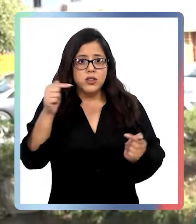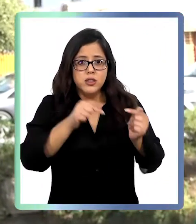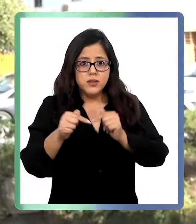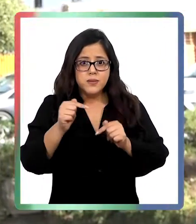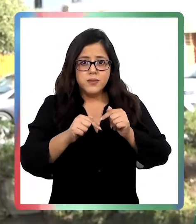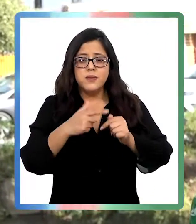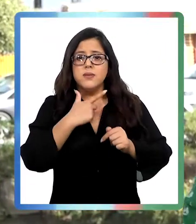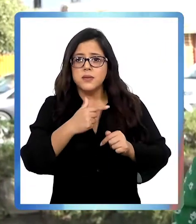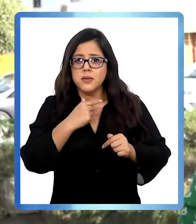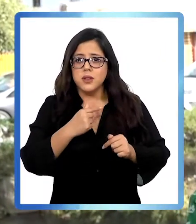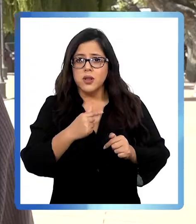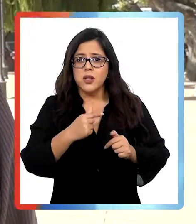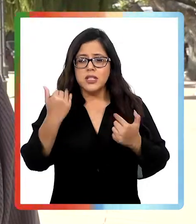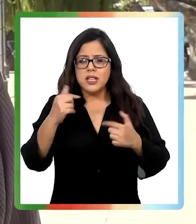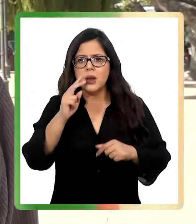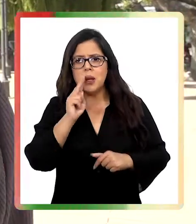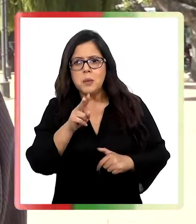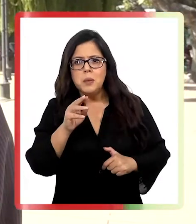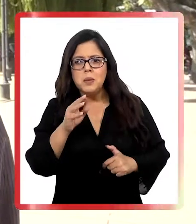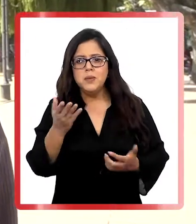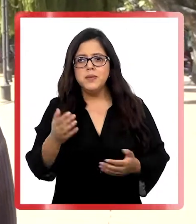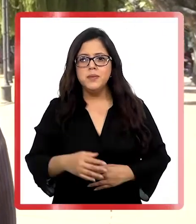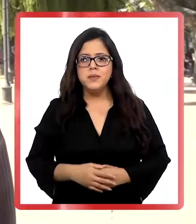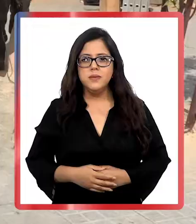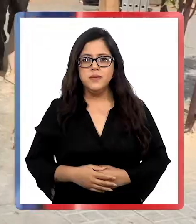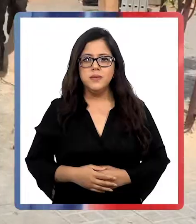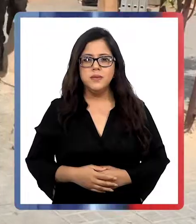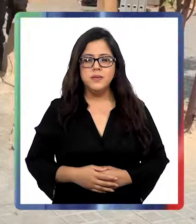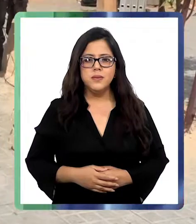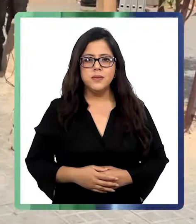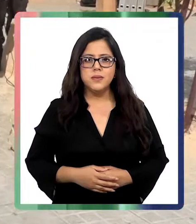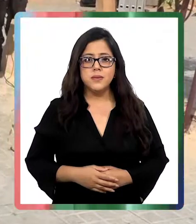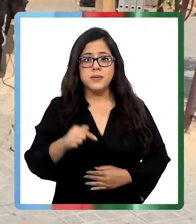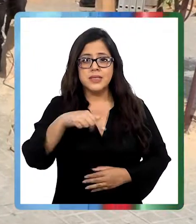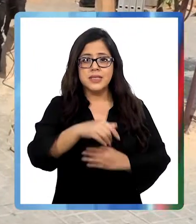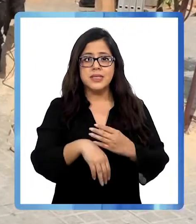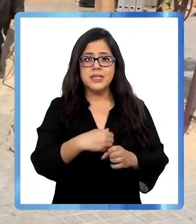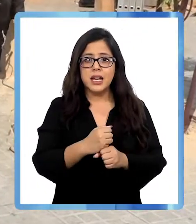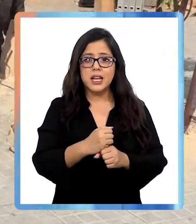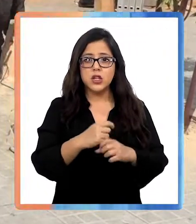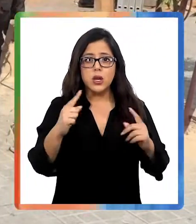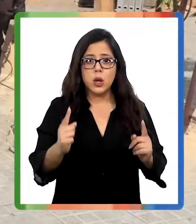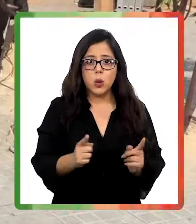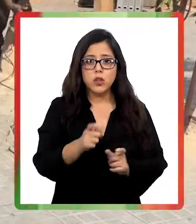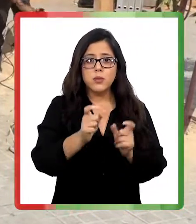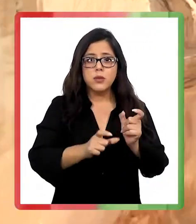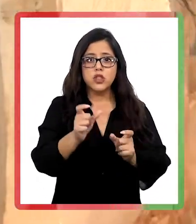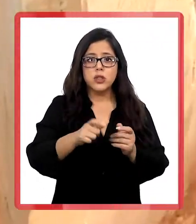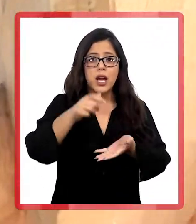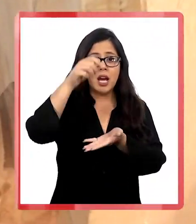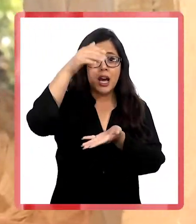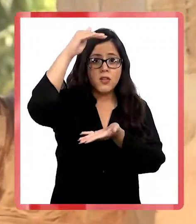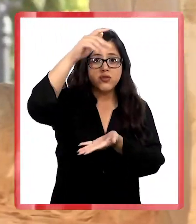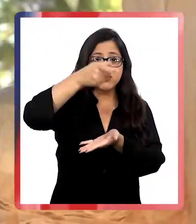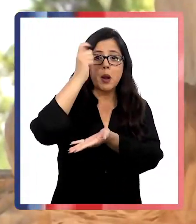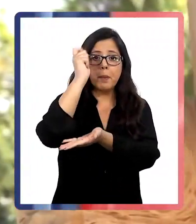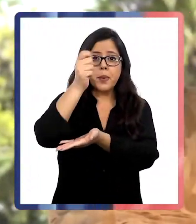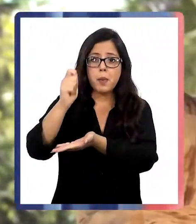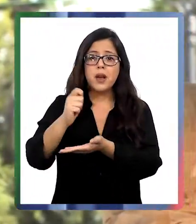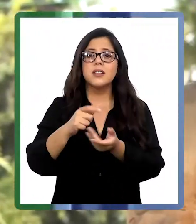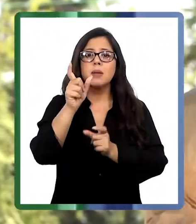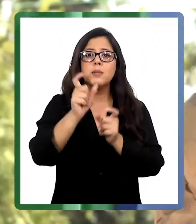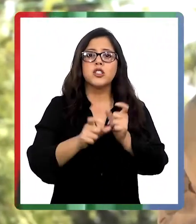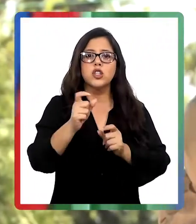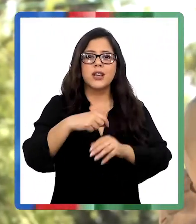Recién llamé para la casa para que vayan a verlo. Está bonita. Este año el encuentro de escultores reunió a artistas de distintas